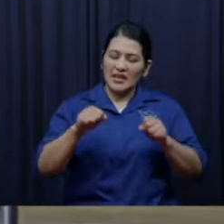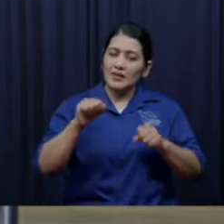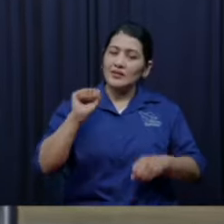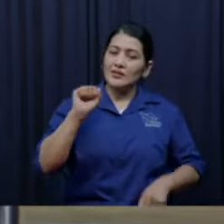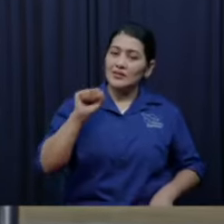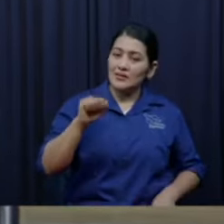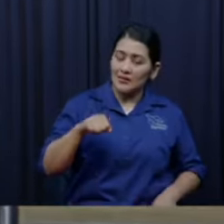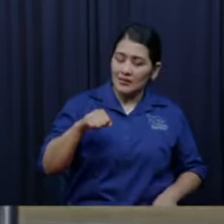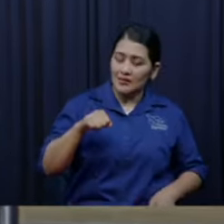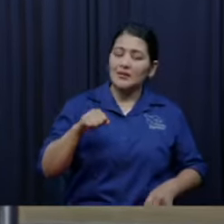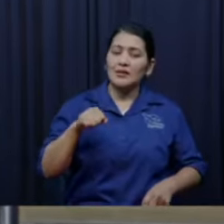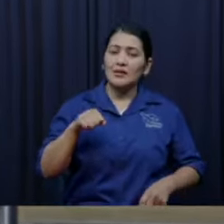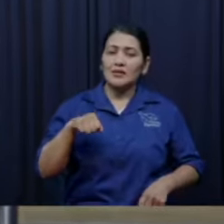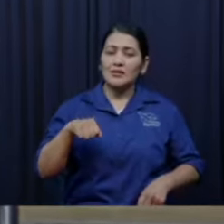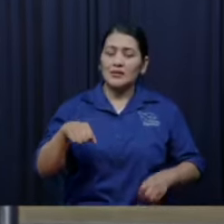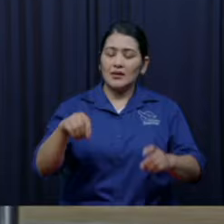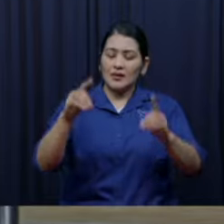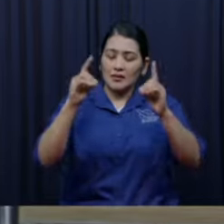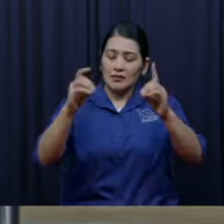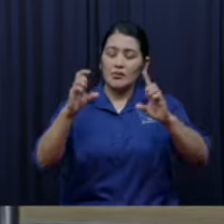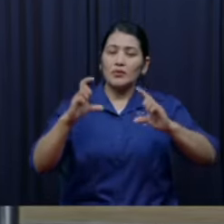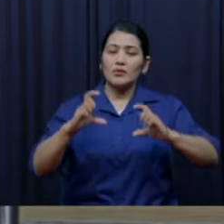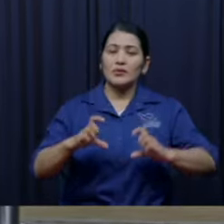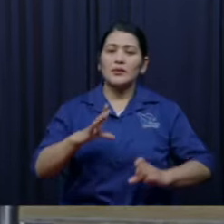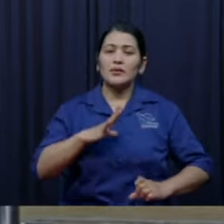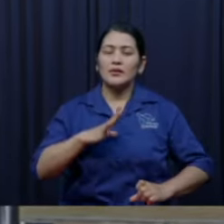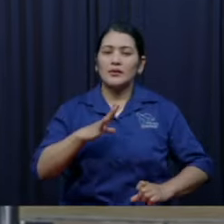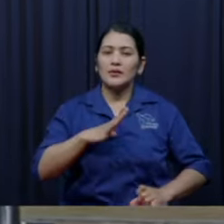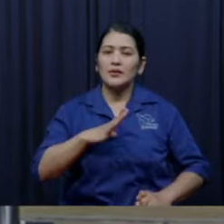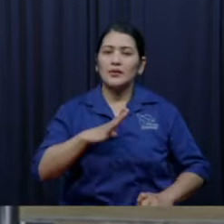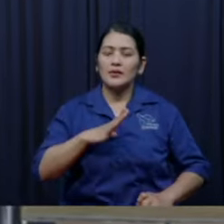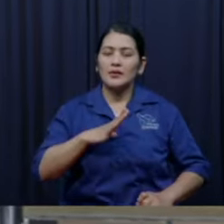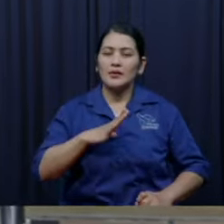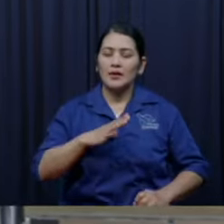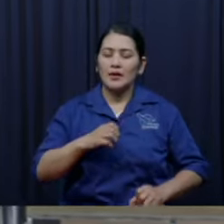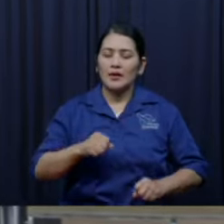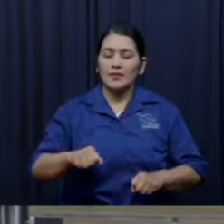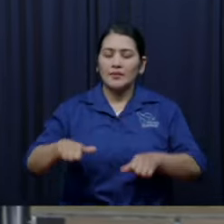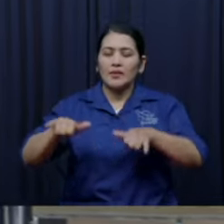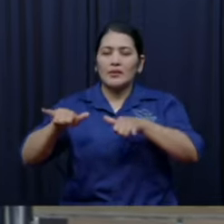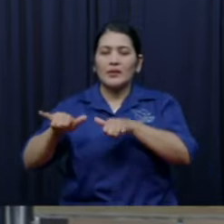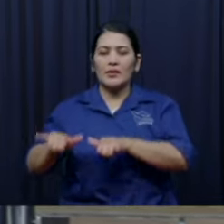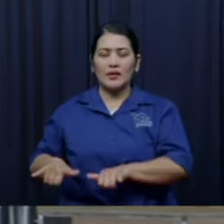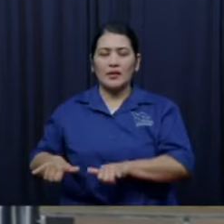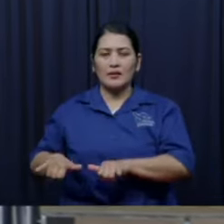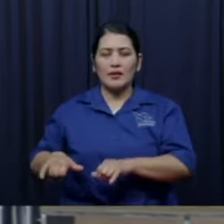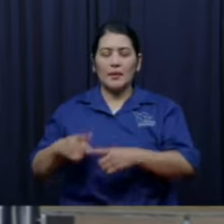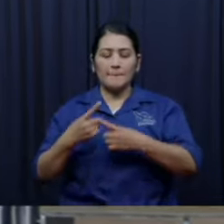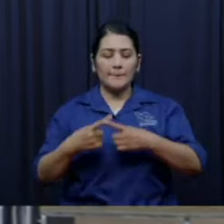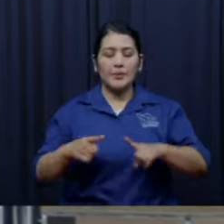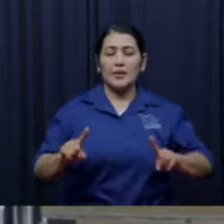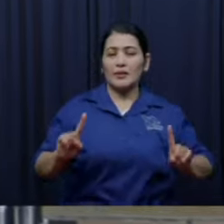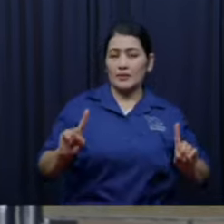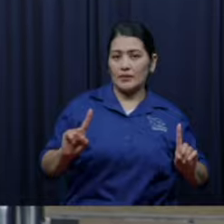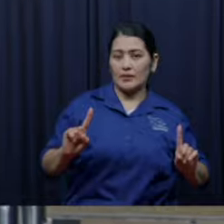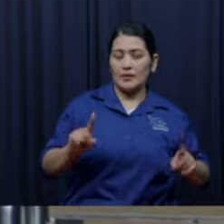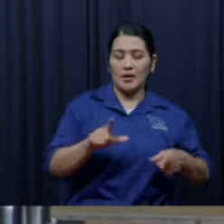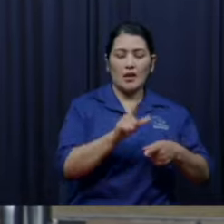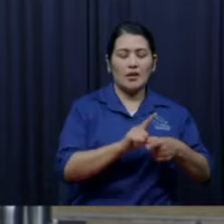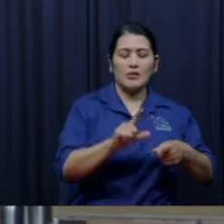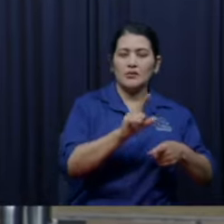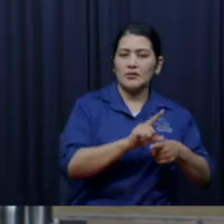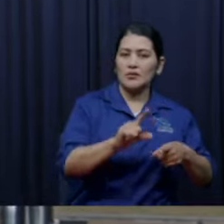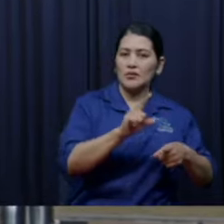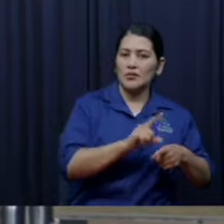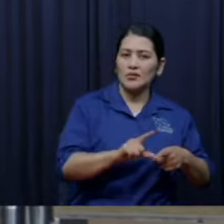mormones después o de o si o o de judaizantes pero el que tiene peso vuelve a